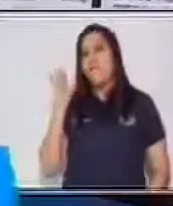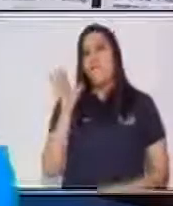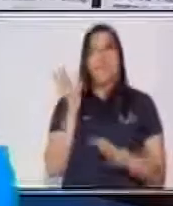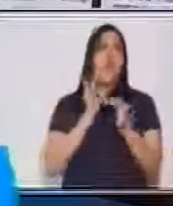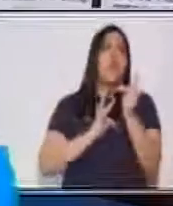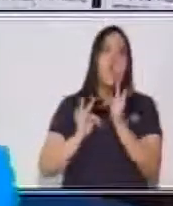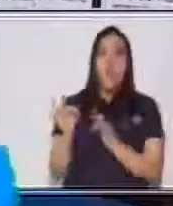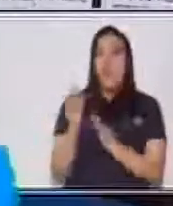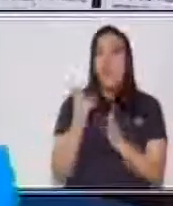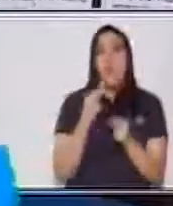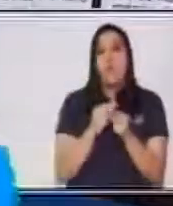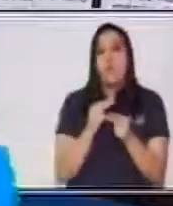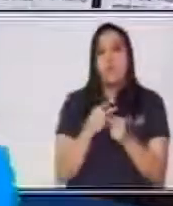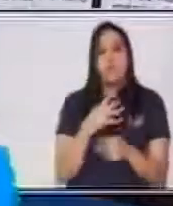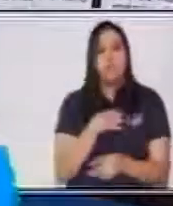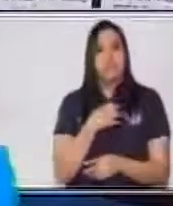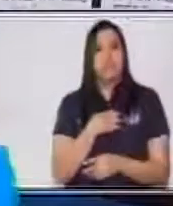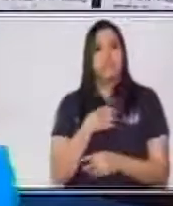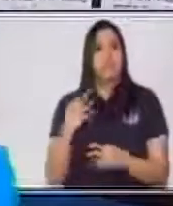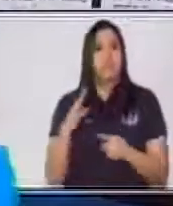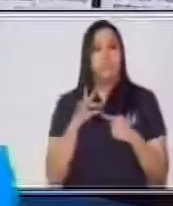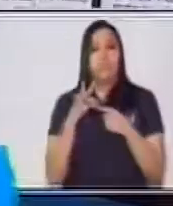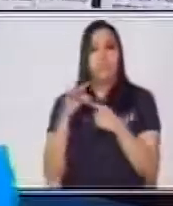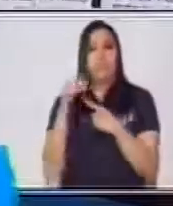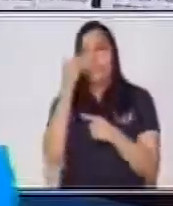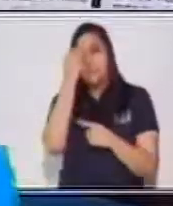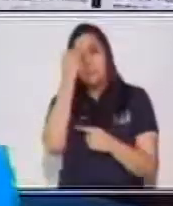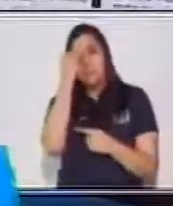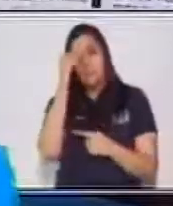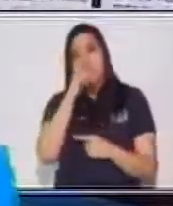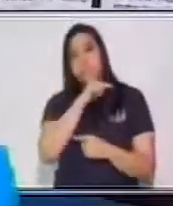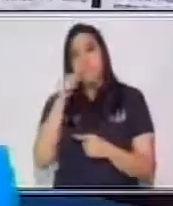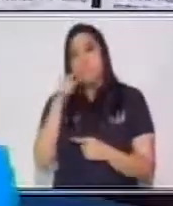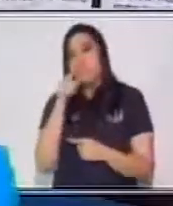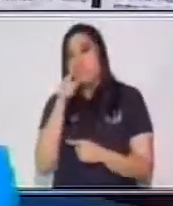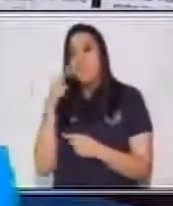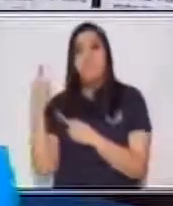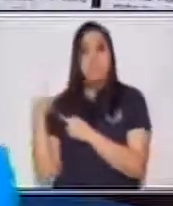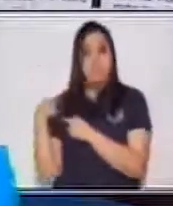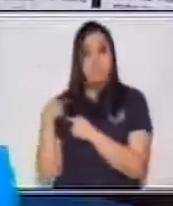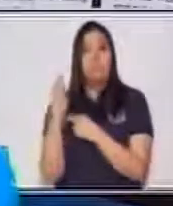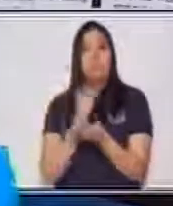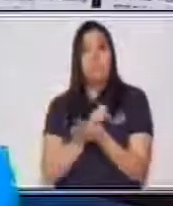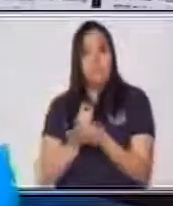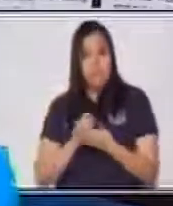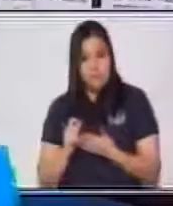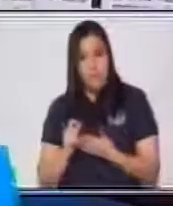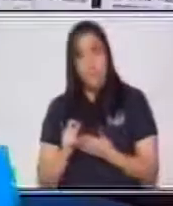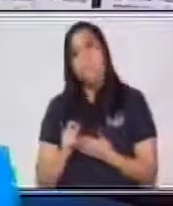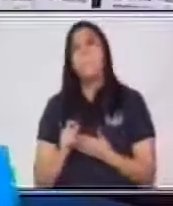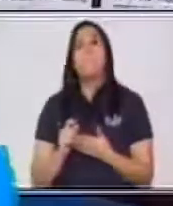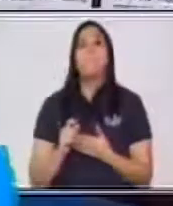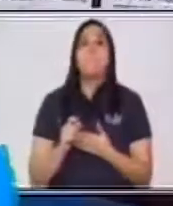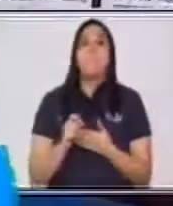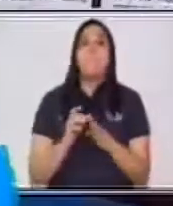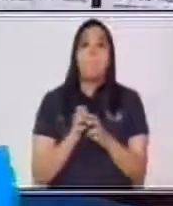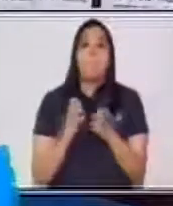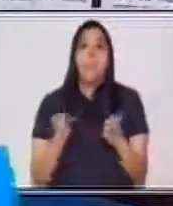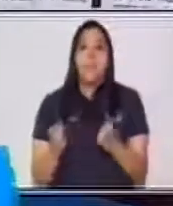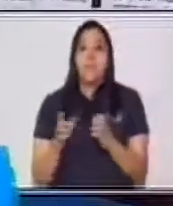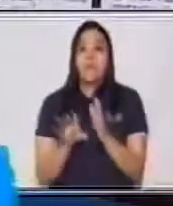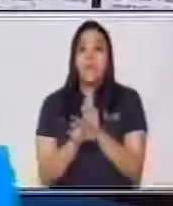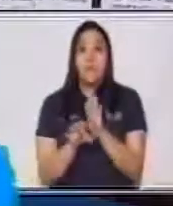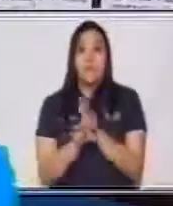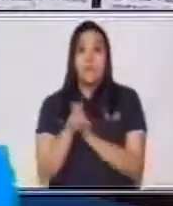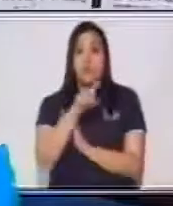algún número de teléfono, alguna dirección. Y en este caso, pues, lo ideal sería que, si tú